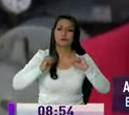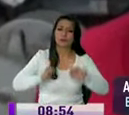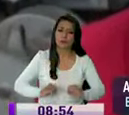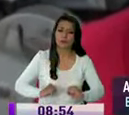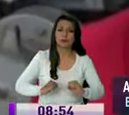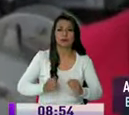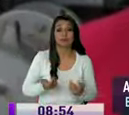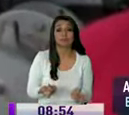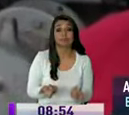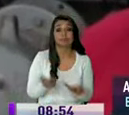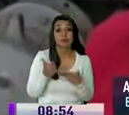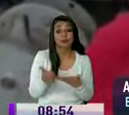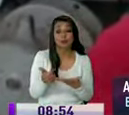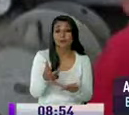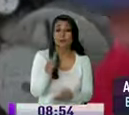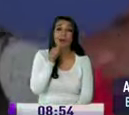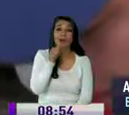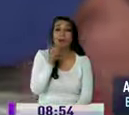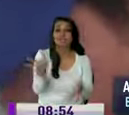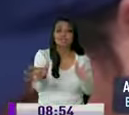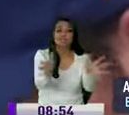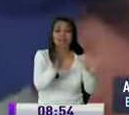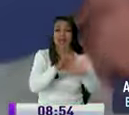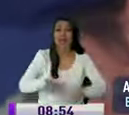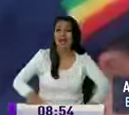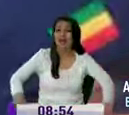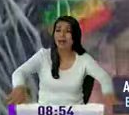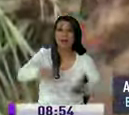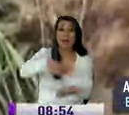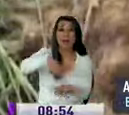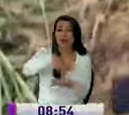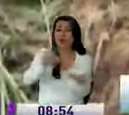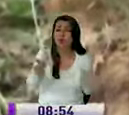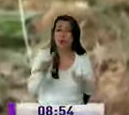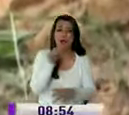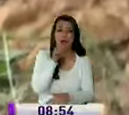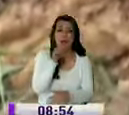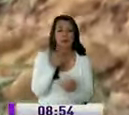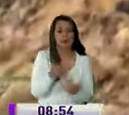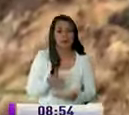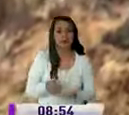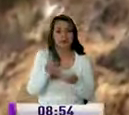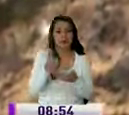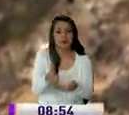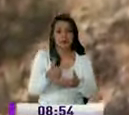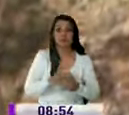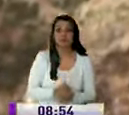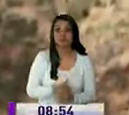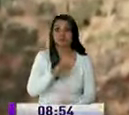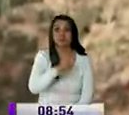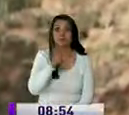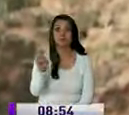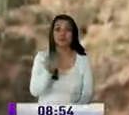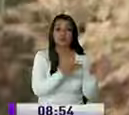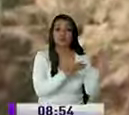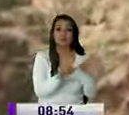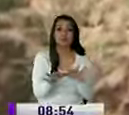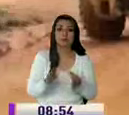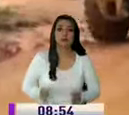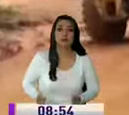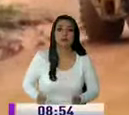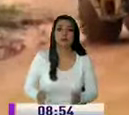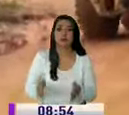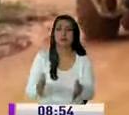puedan sobrevivir porque están sin el agua potable vital hasta el momento se han registrado más de 20 derrumbes en la vía